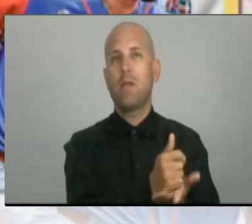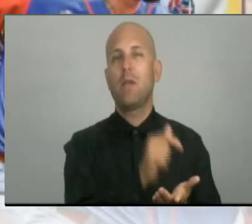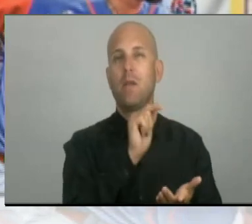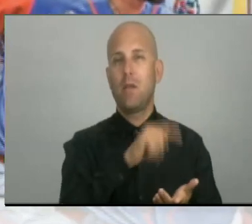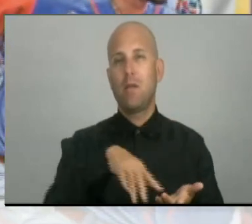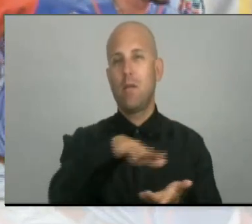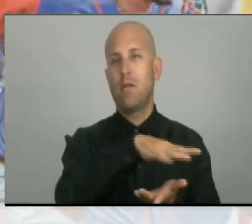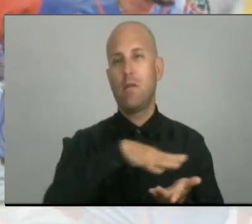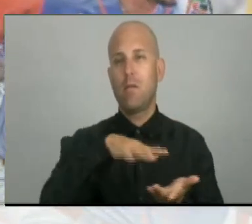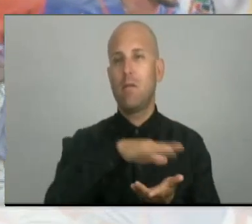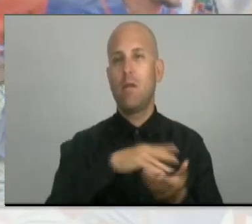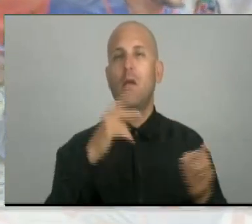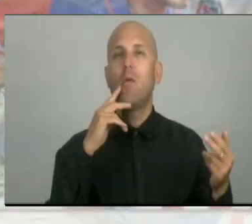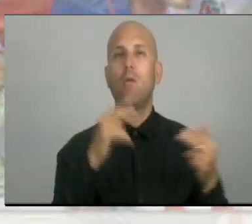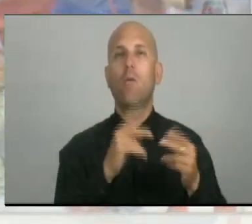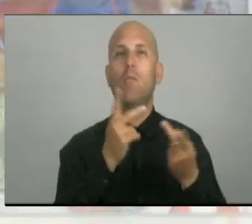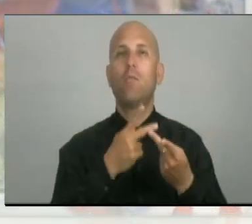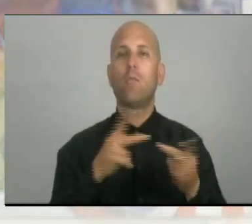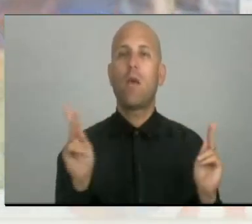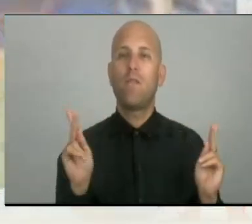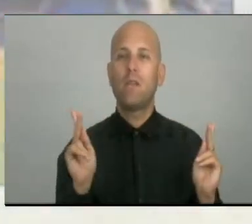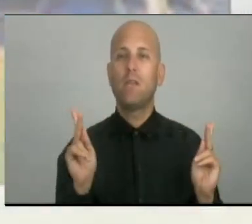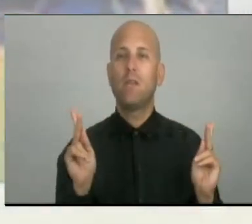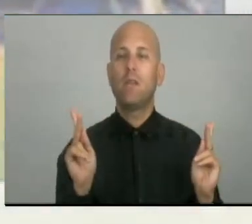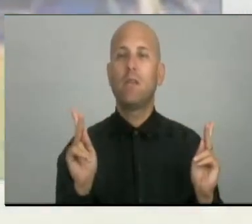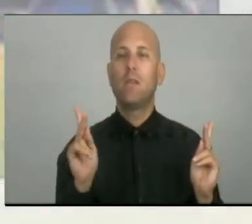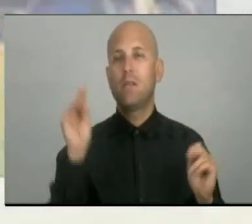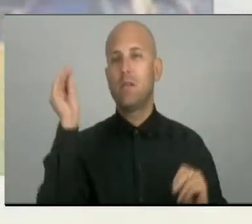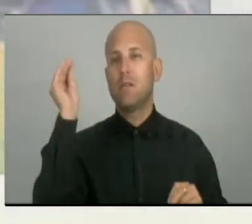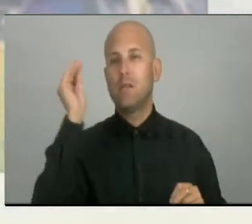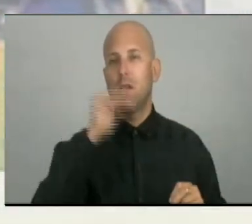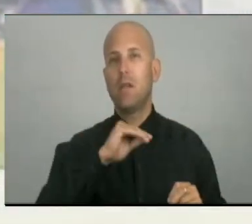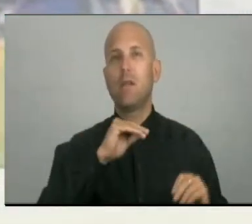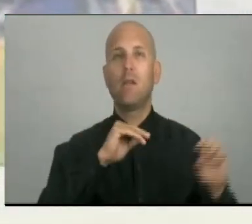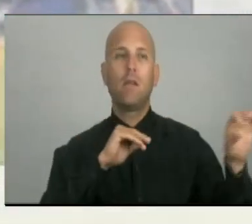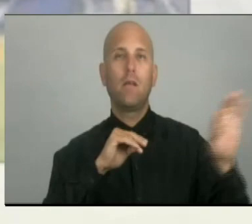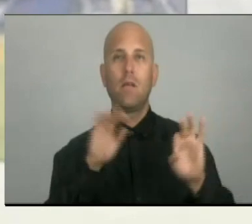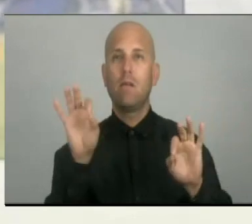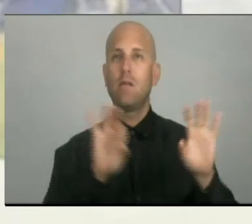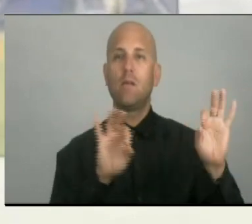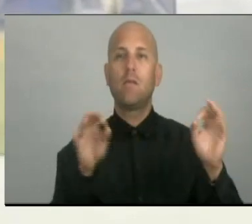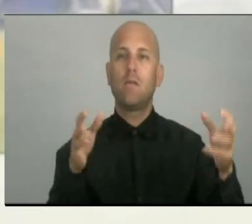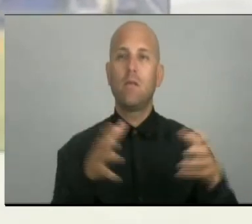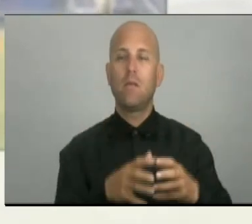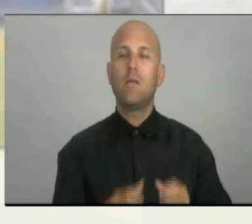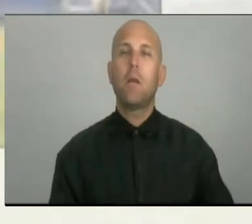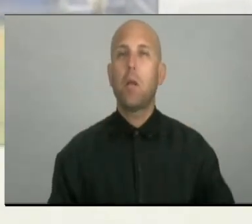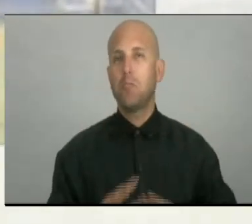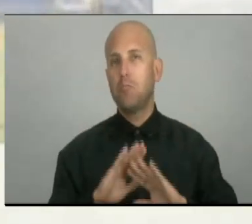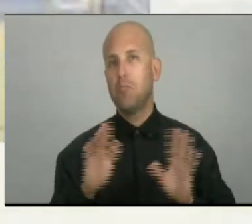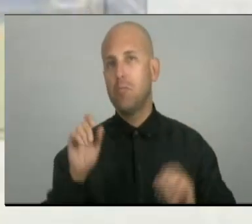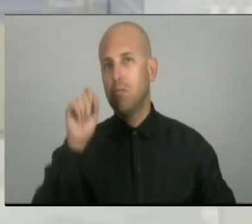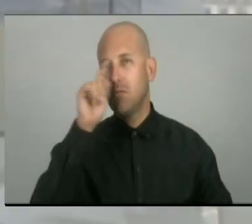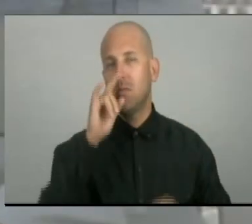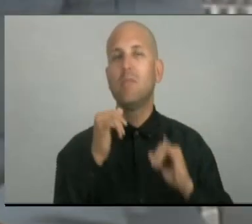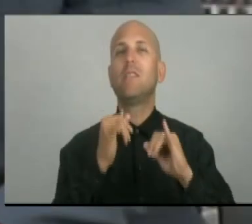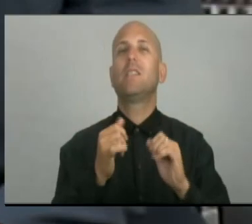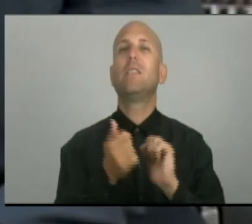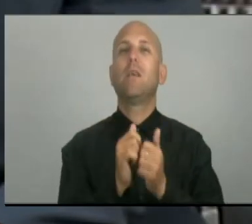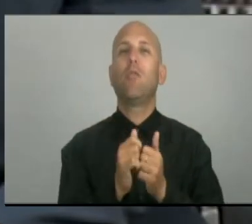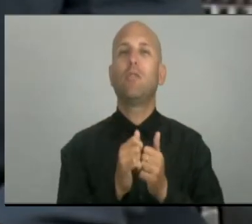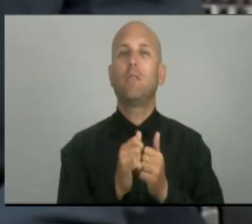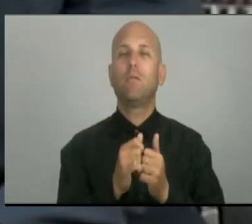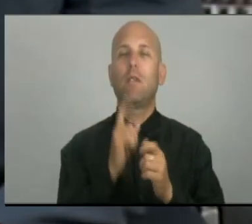escenario de grandes ligas de Estados Unidos que acoge a este certamen. Y esto es todo en Información